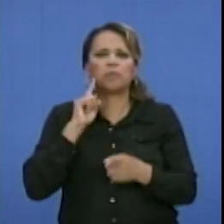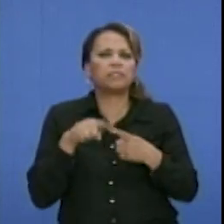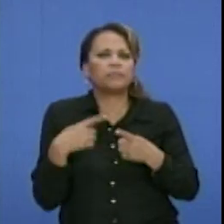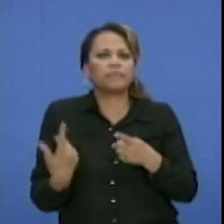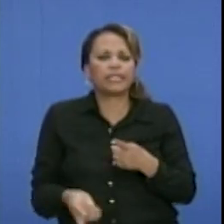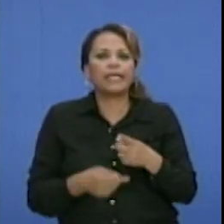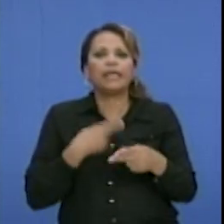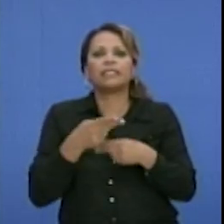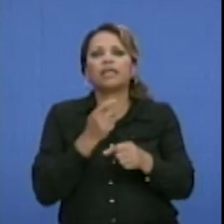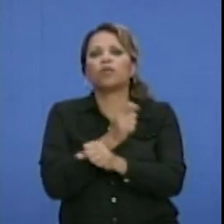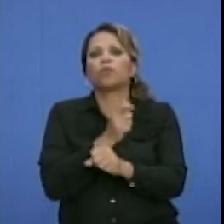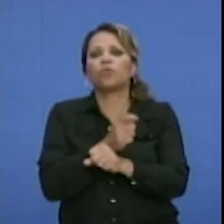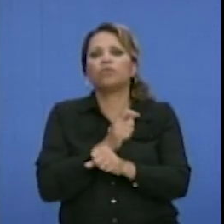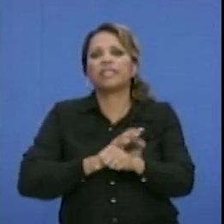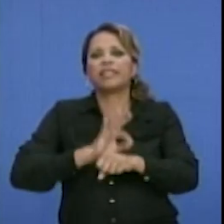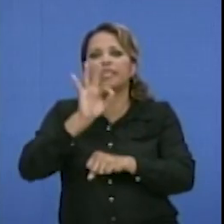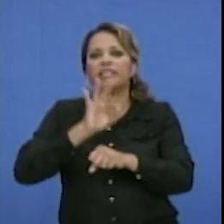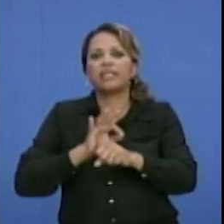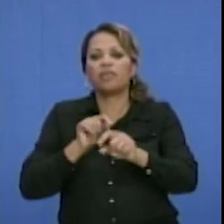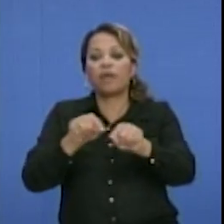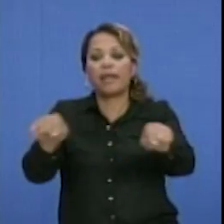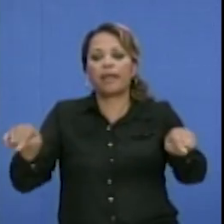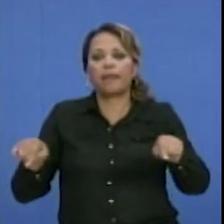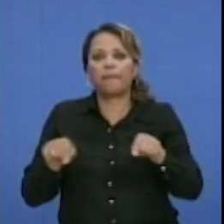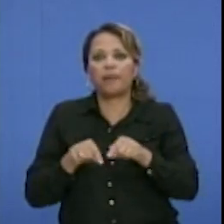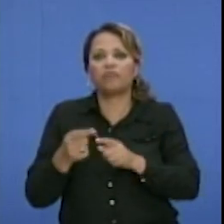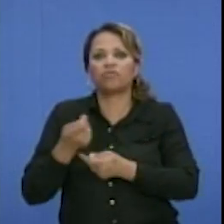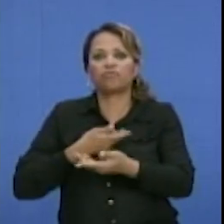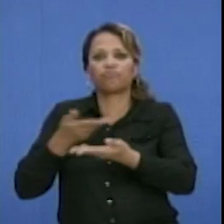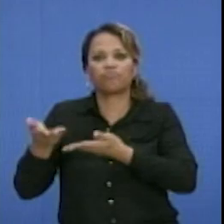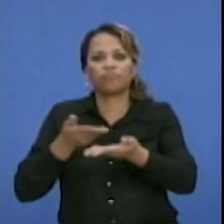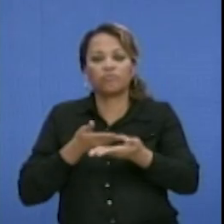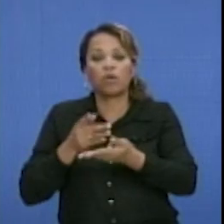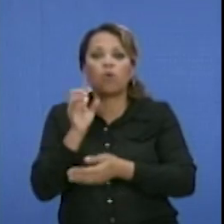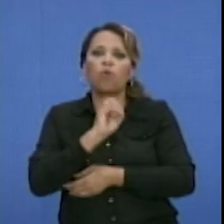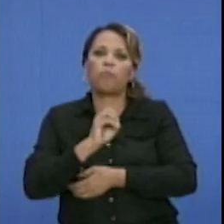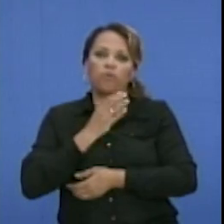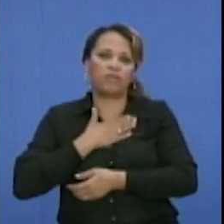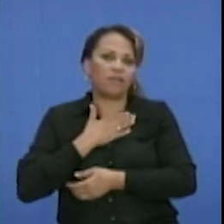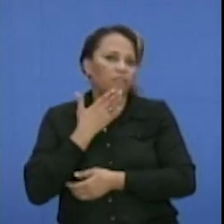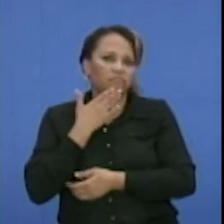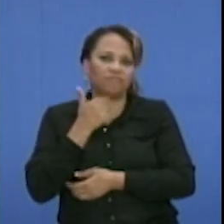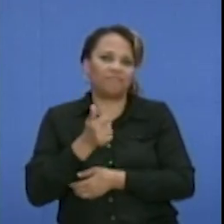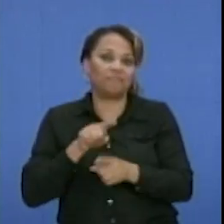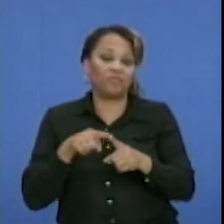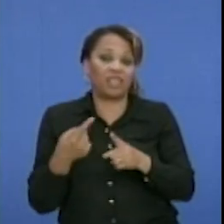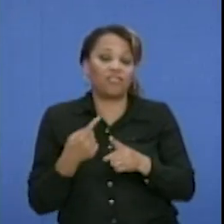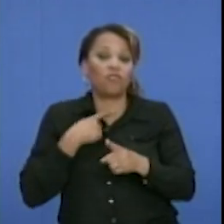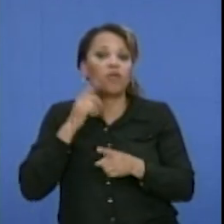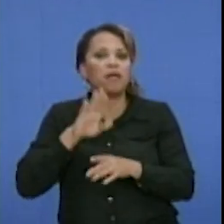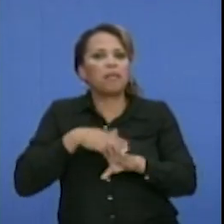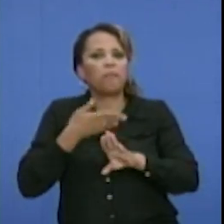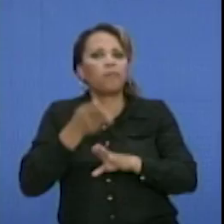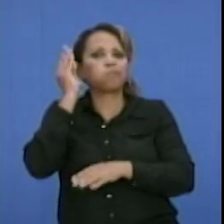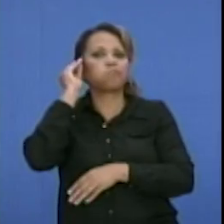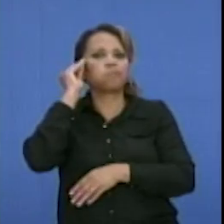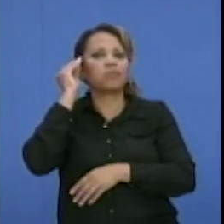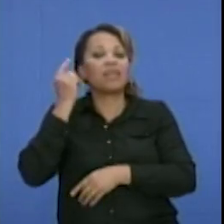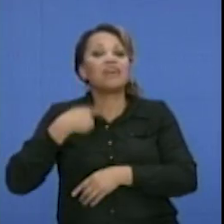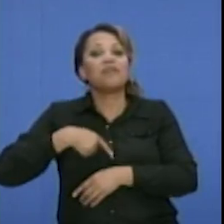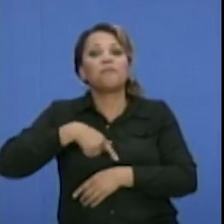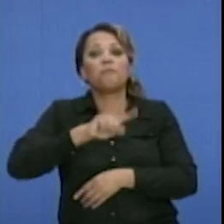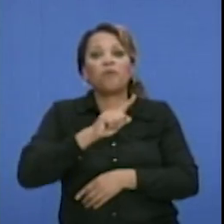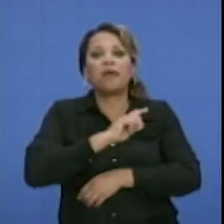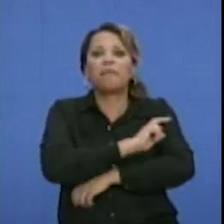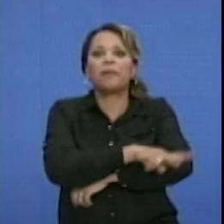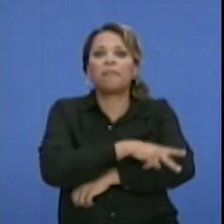realizar el curso de diseño de espacios comerciales, que es una gran oportunidad para poder llevar el conocimiento adquirido aquí